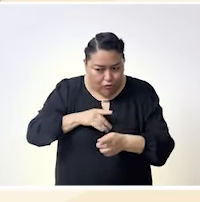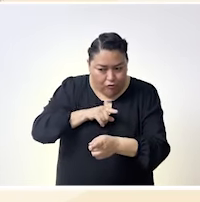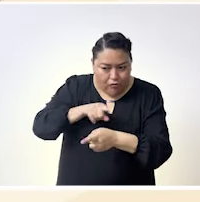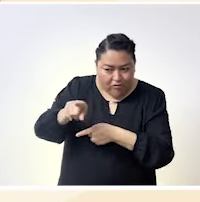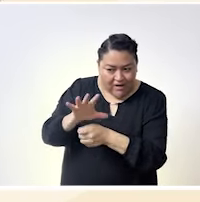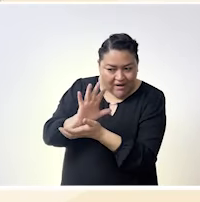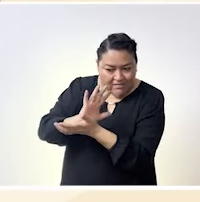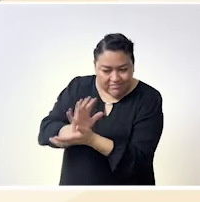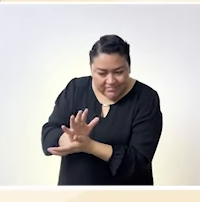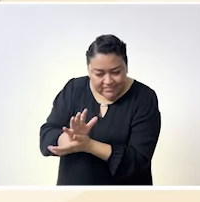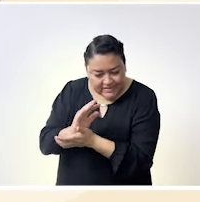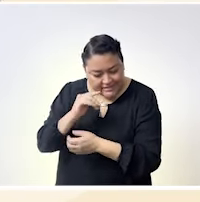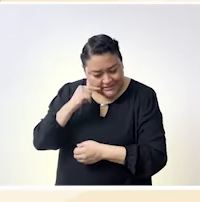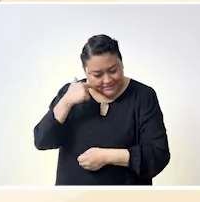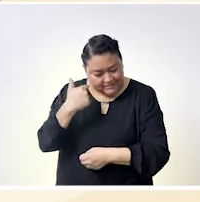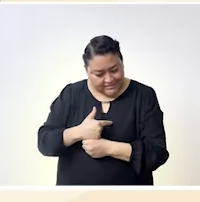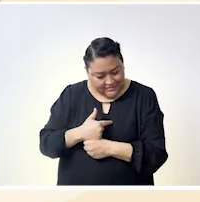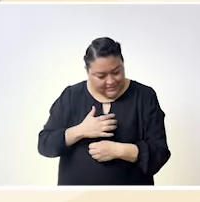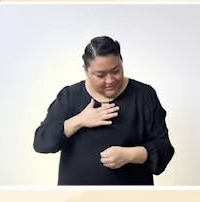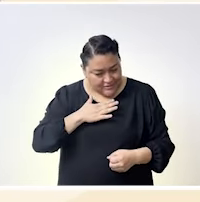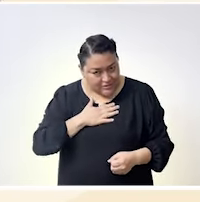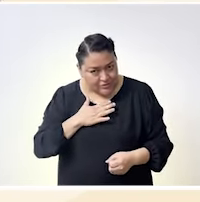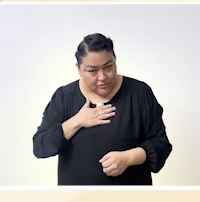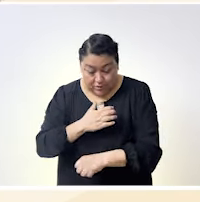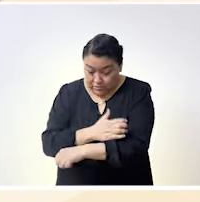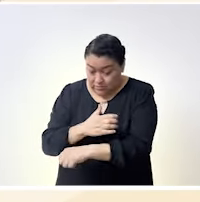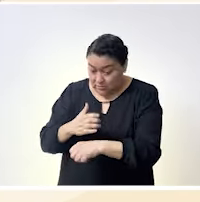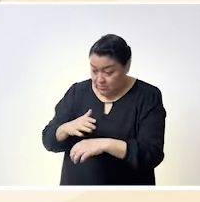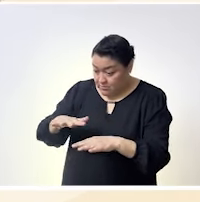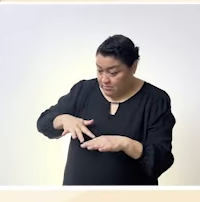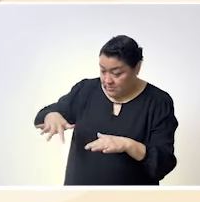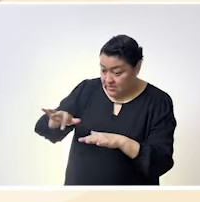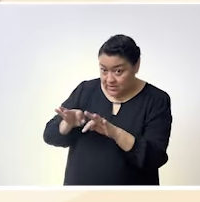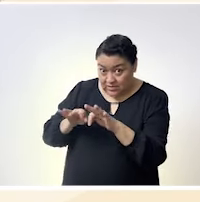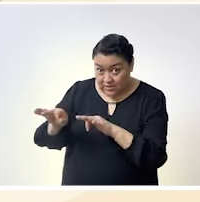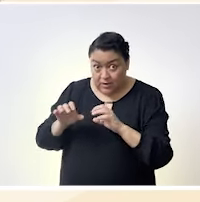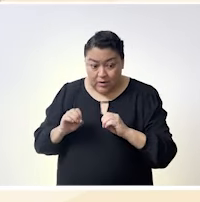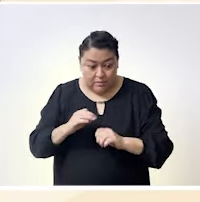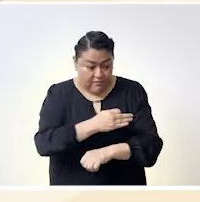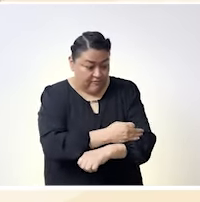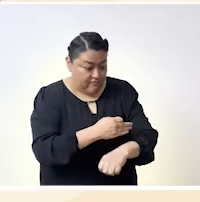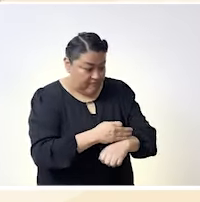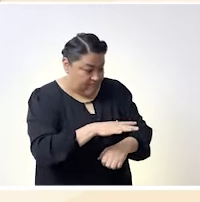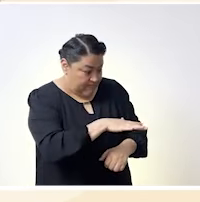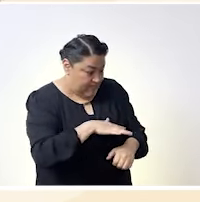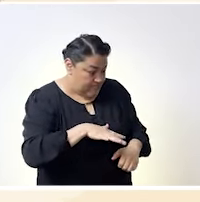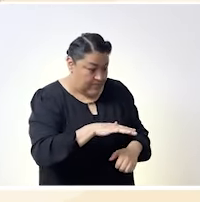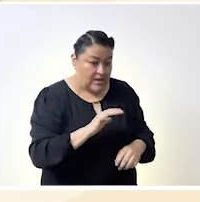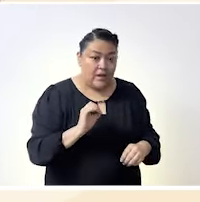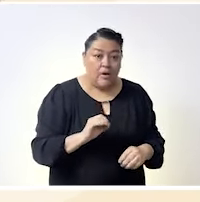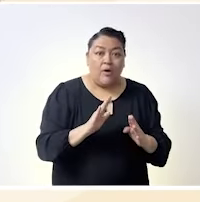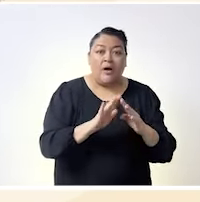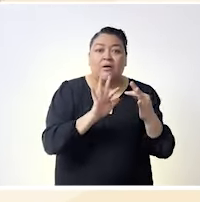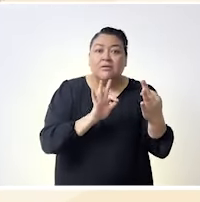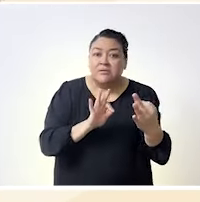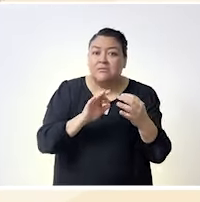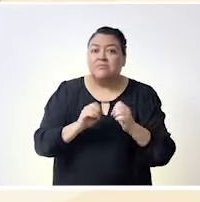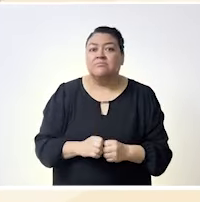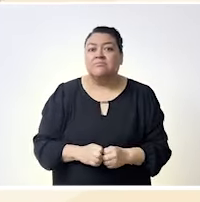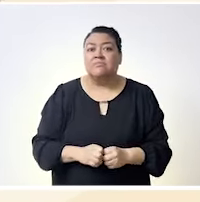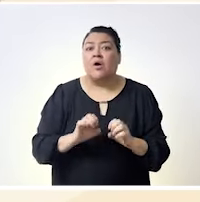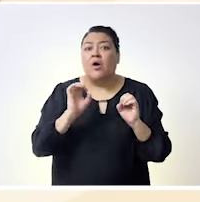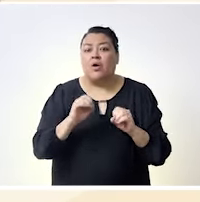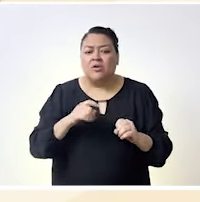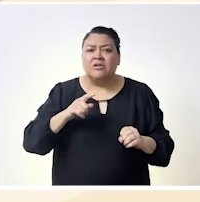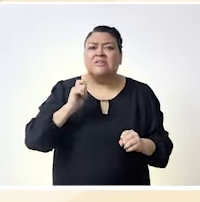replicando yo la discriminación con mis propias compañeras de trabajo con mi entorno familiar con mis